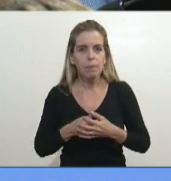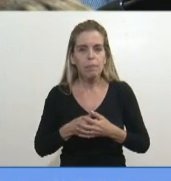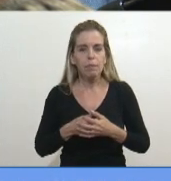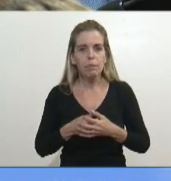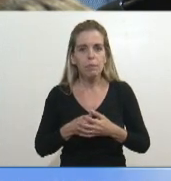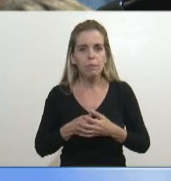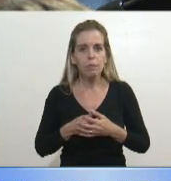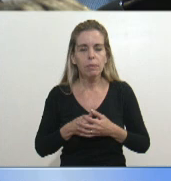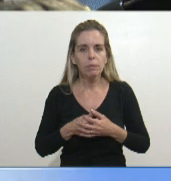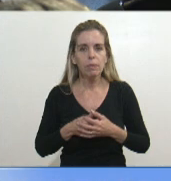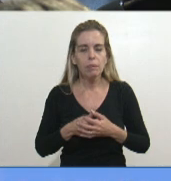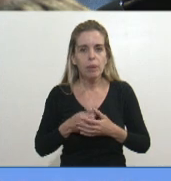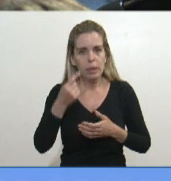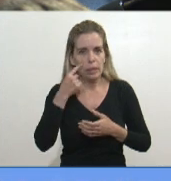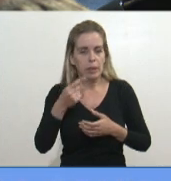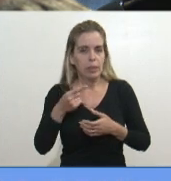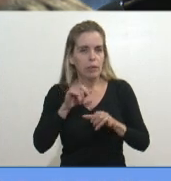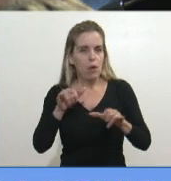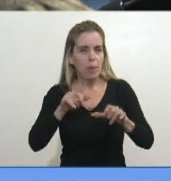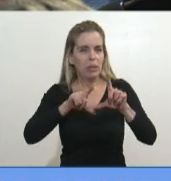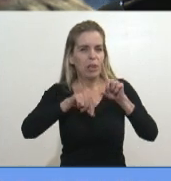Y fíjense los números que tenemos.